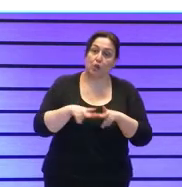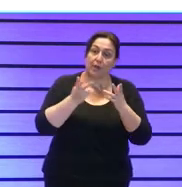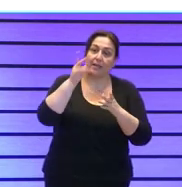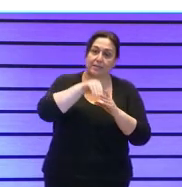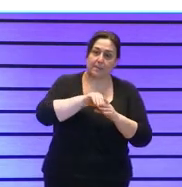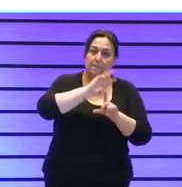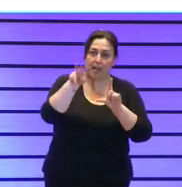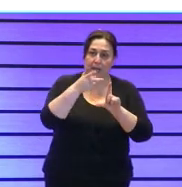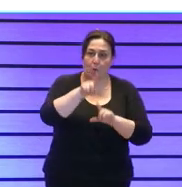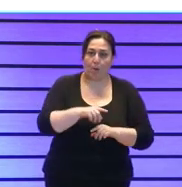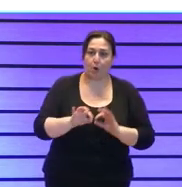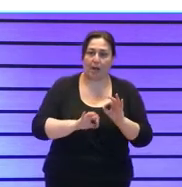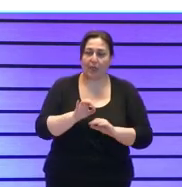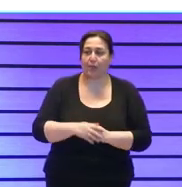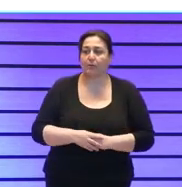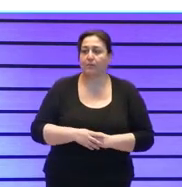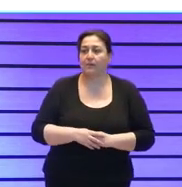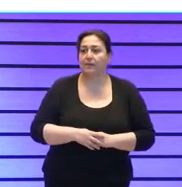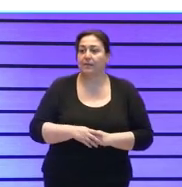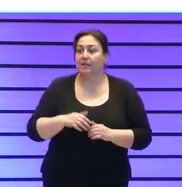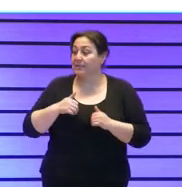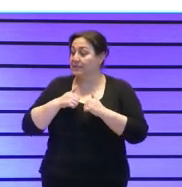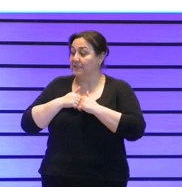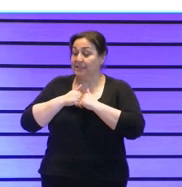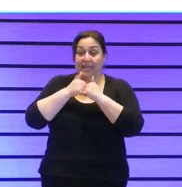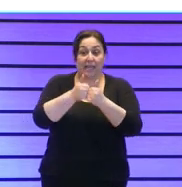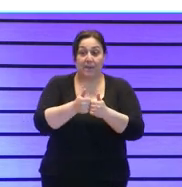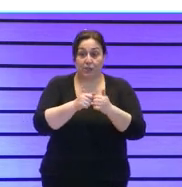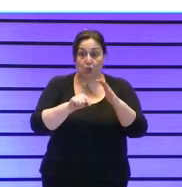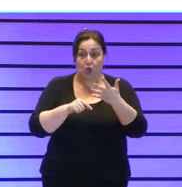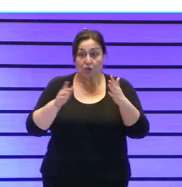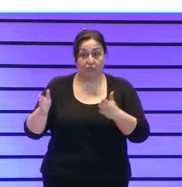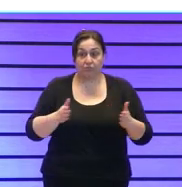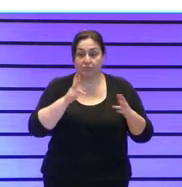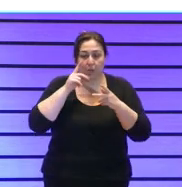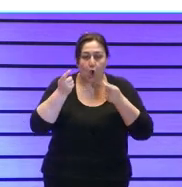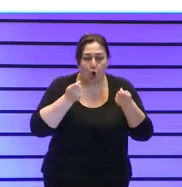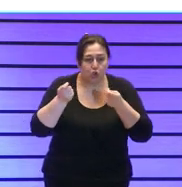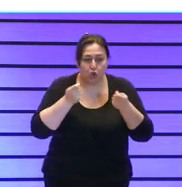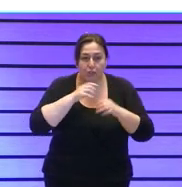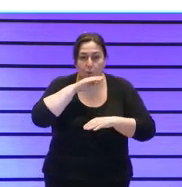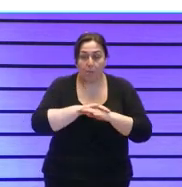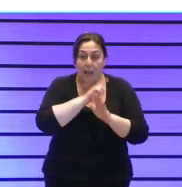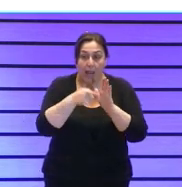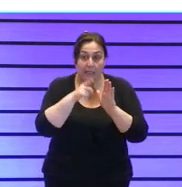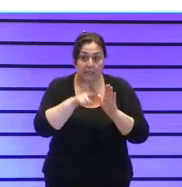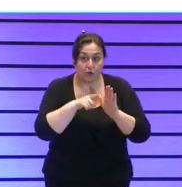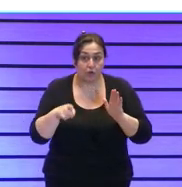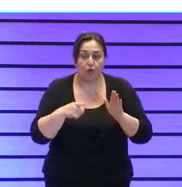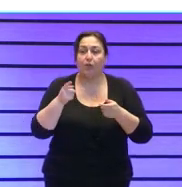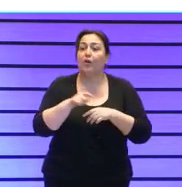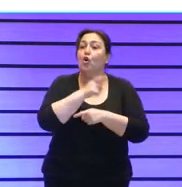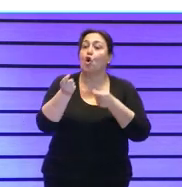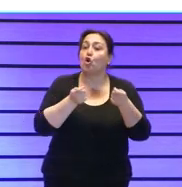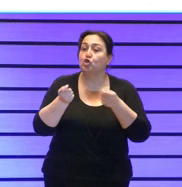el seguimiento aquí me voy a entretener menos pues bueno el seguimiento es a través de la vigilancia del cumplimiento legislativo del control de todos